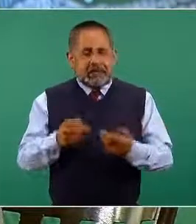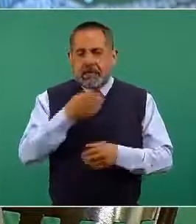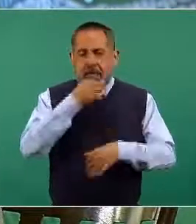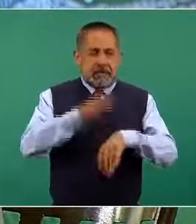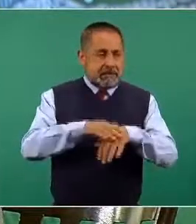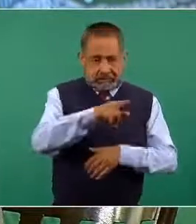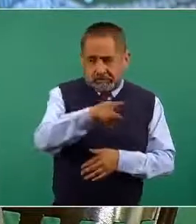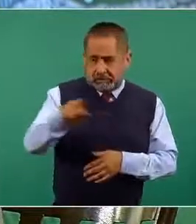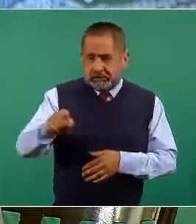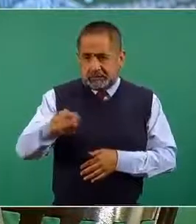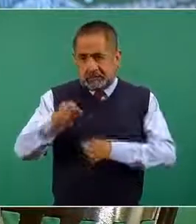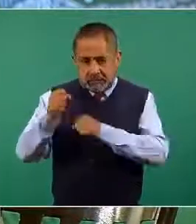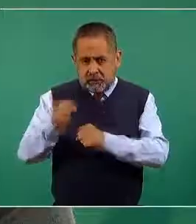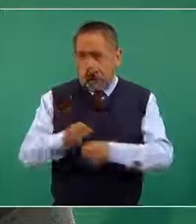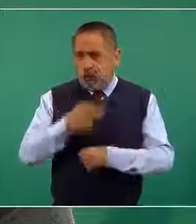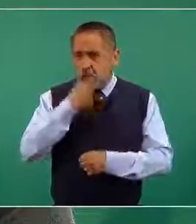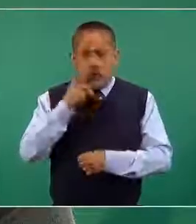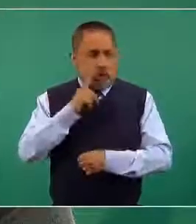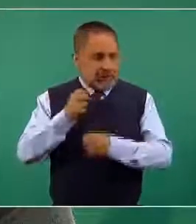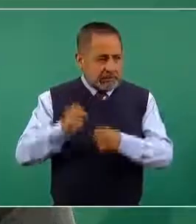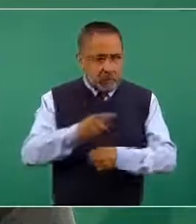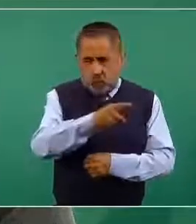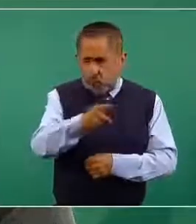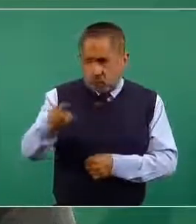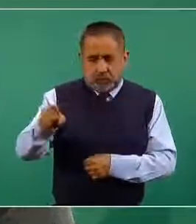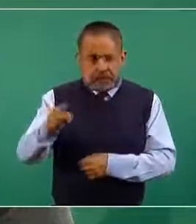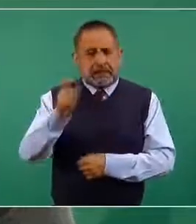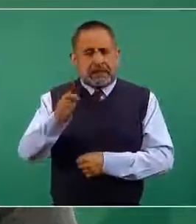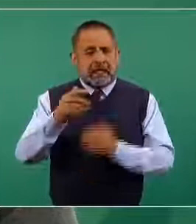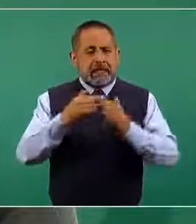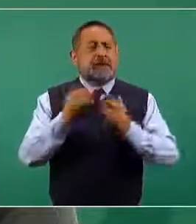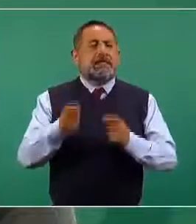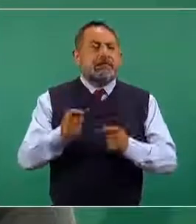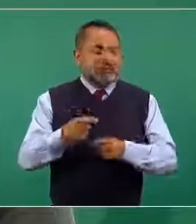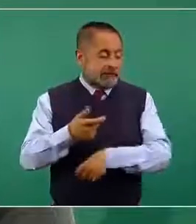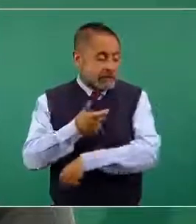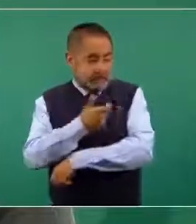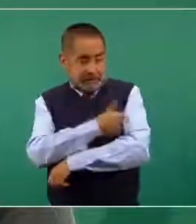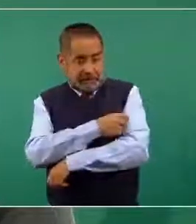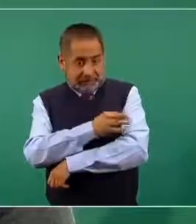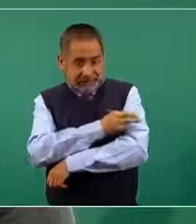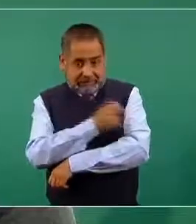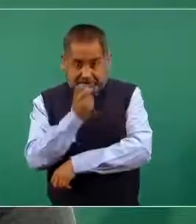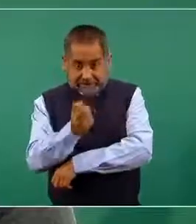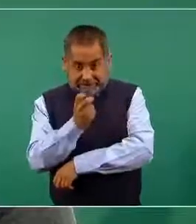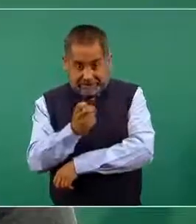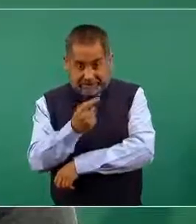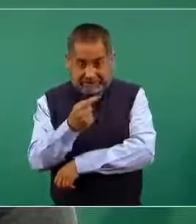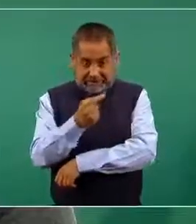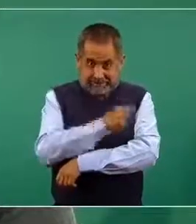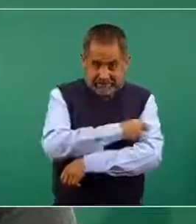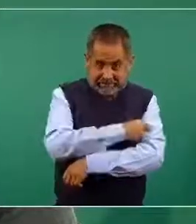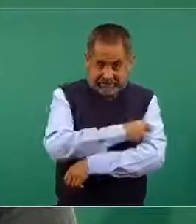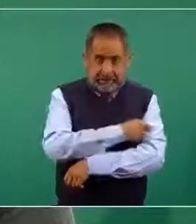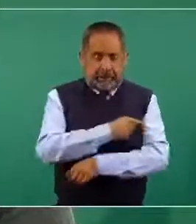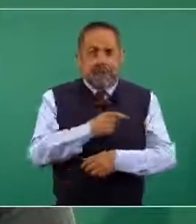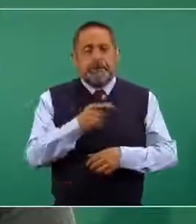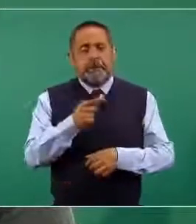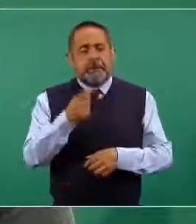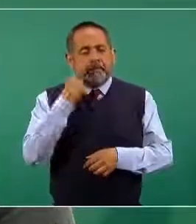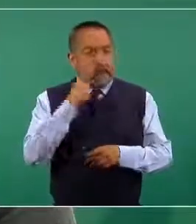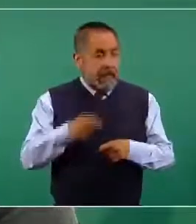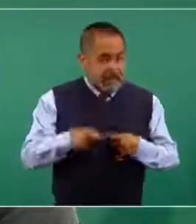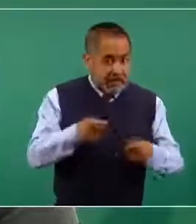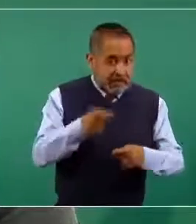que usted esté seguro en su casa de que la vacuna que le están aplicando, la vacuna que le están ofreciendo y